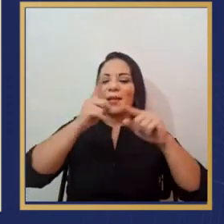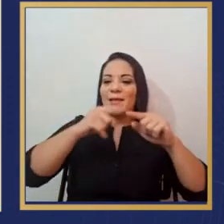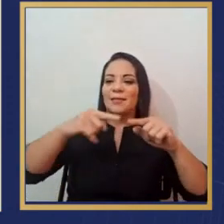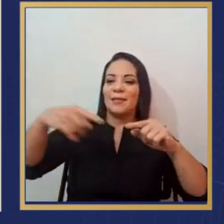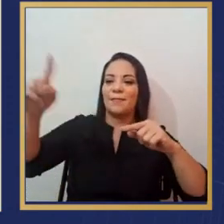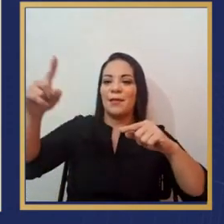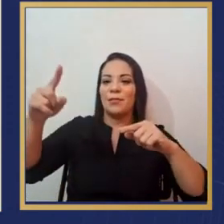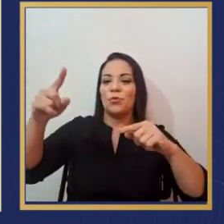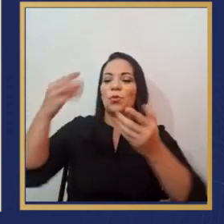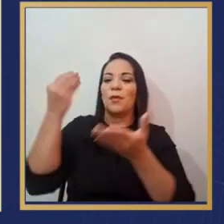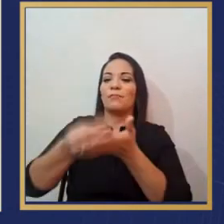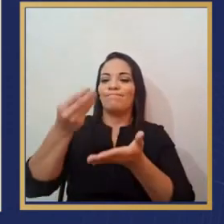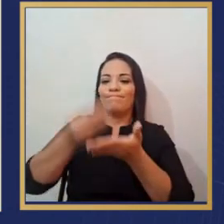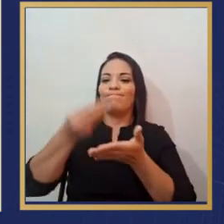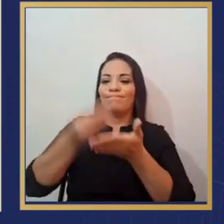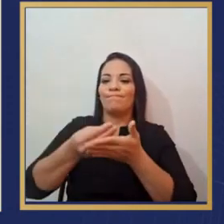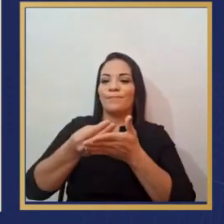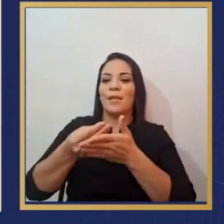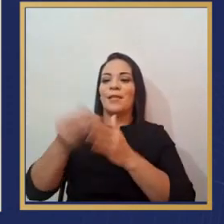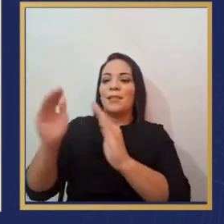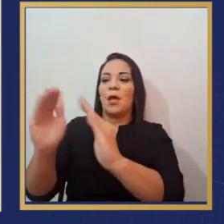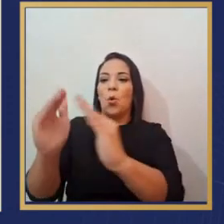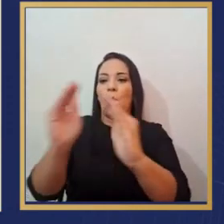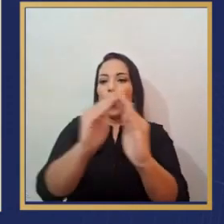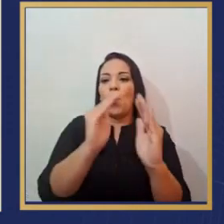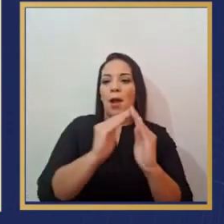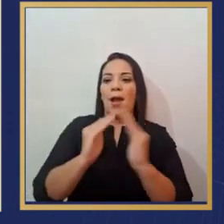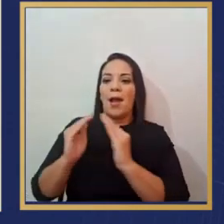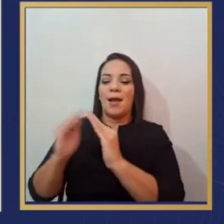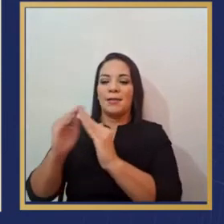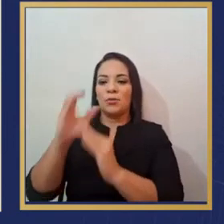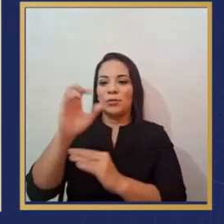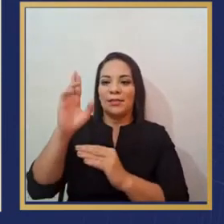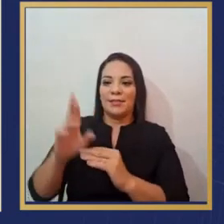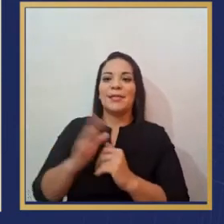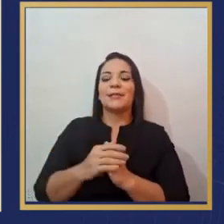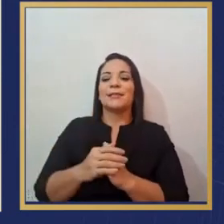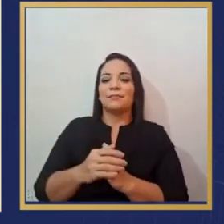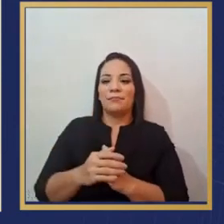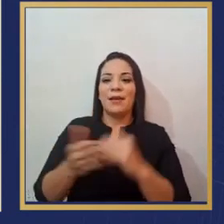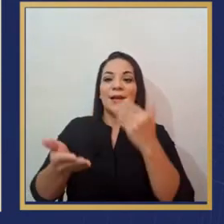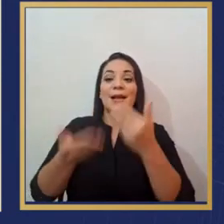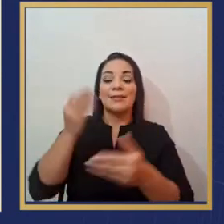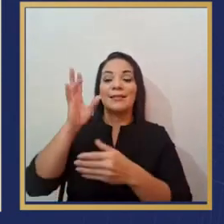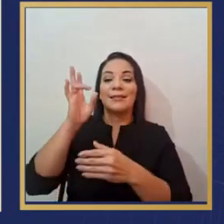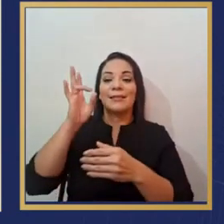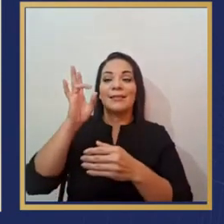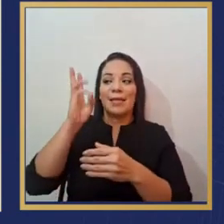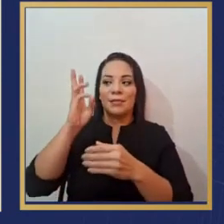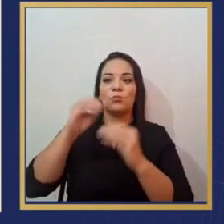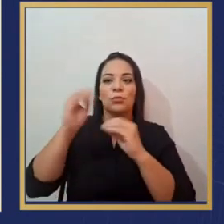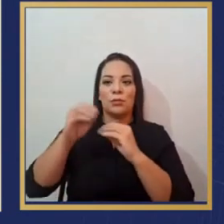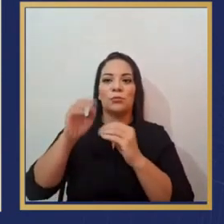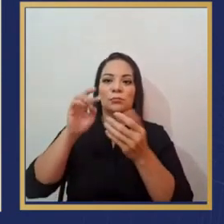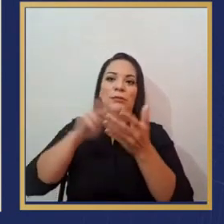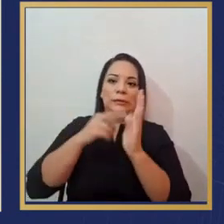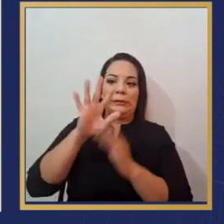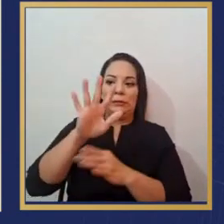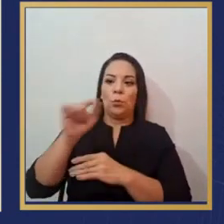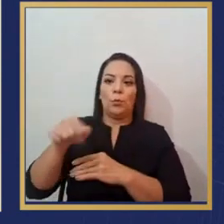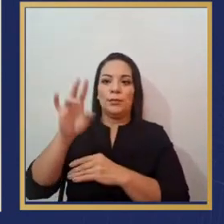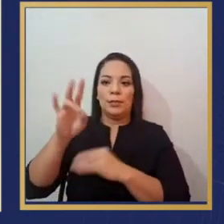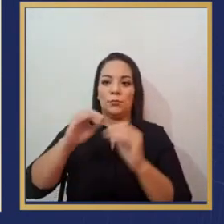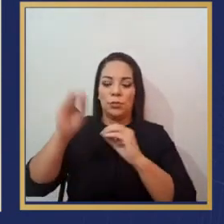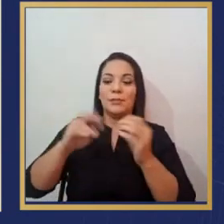consumo de los hogares costarricenses en el tercer trimestre del año pasado, de casi un 6%, 5.7%. O sea, está creciendo más